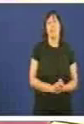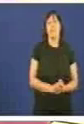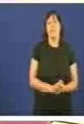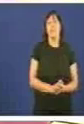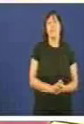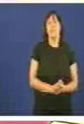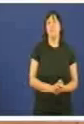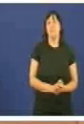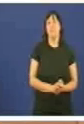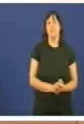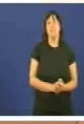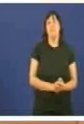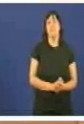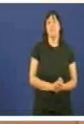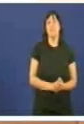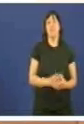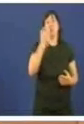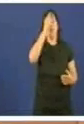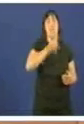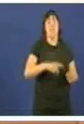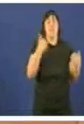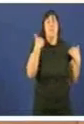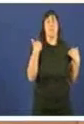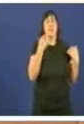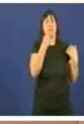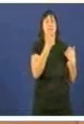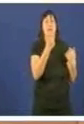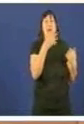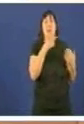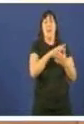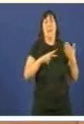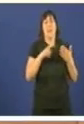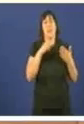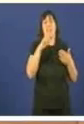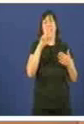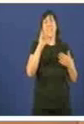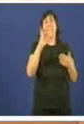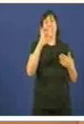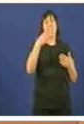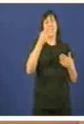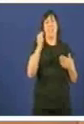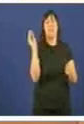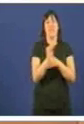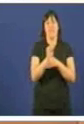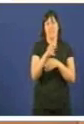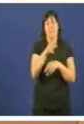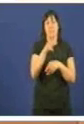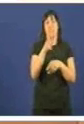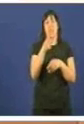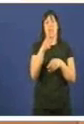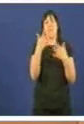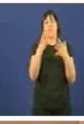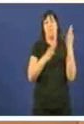sería moito máis responsable decir que Galicia de momento está incrementando o risga un 3% a renta e integración social